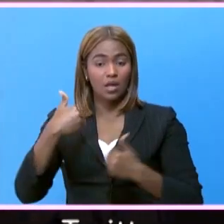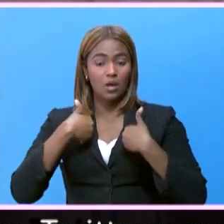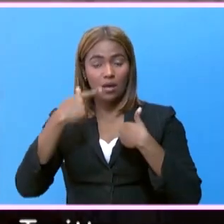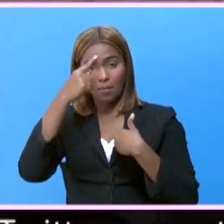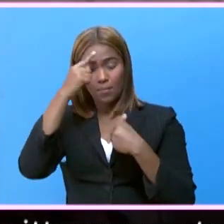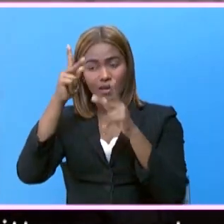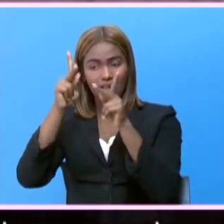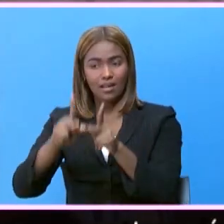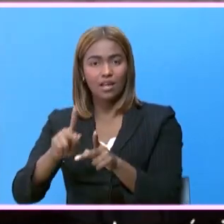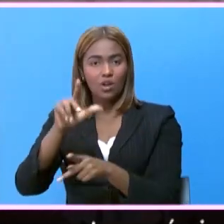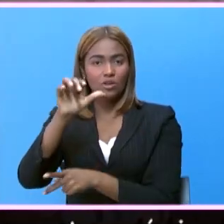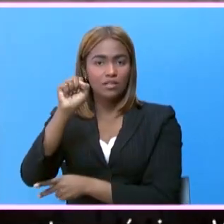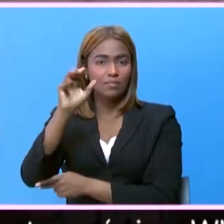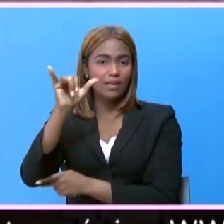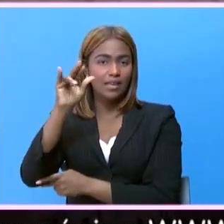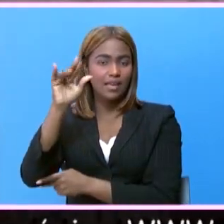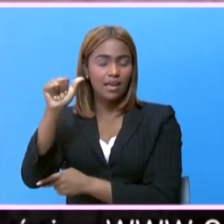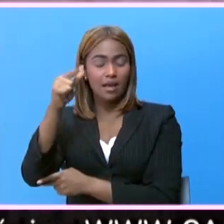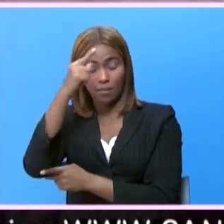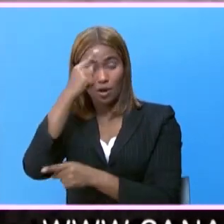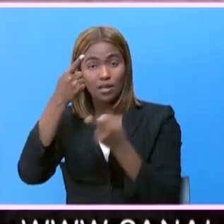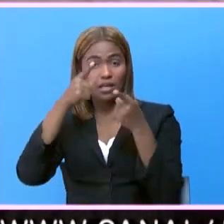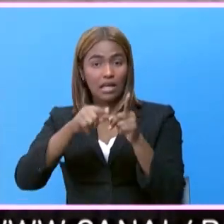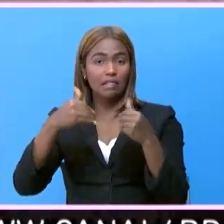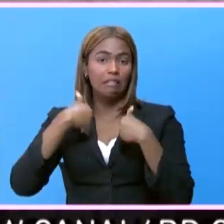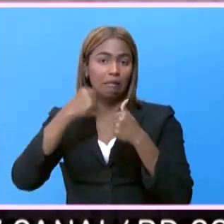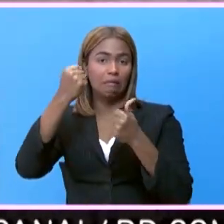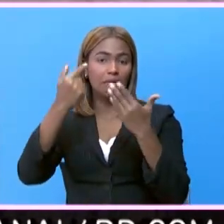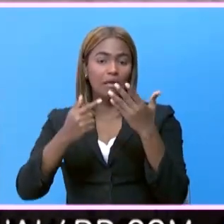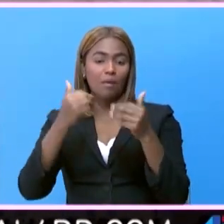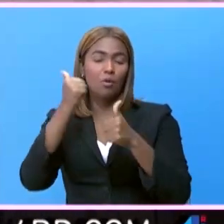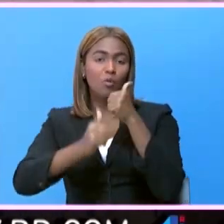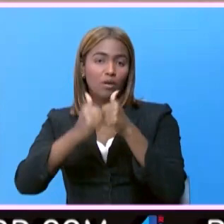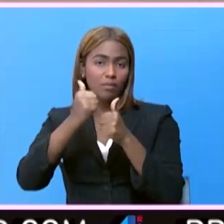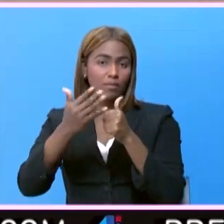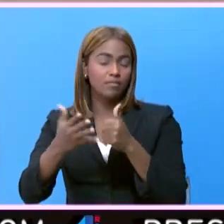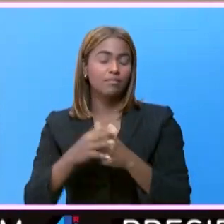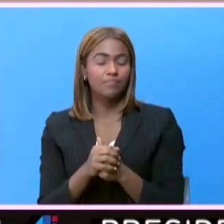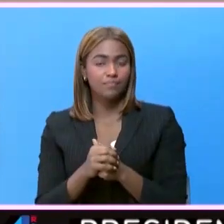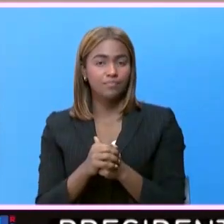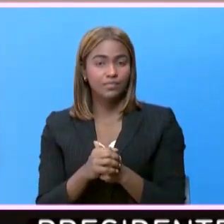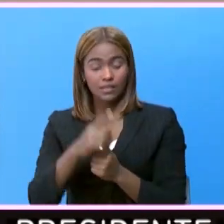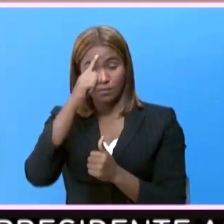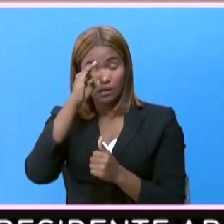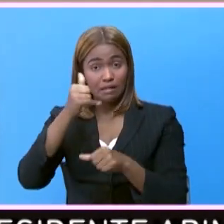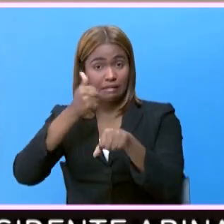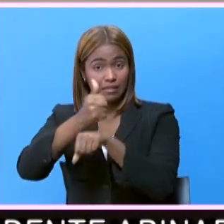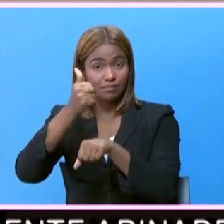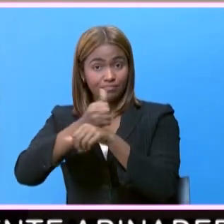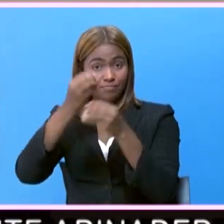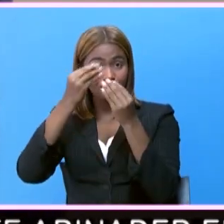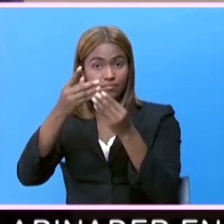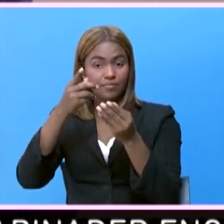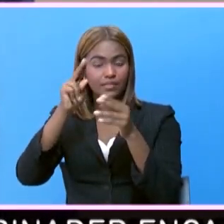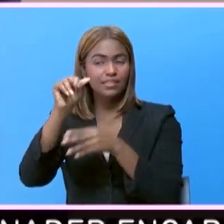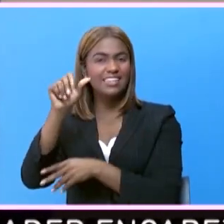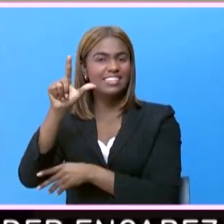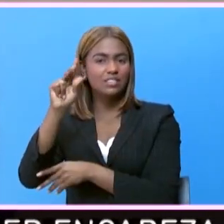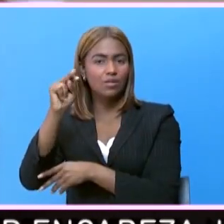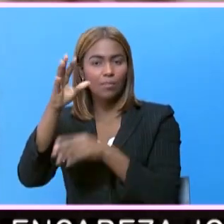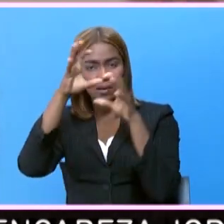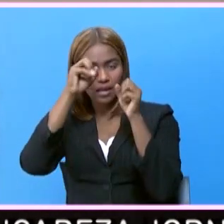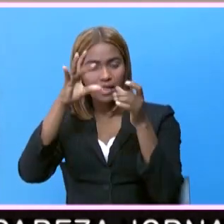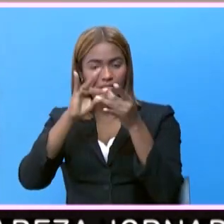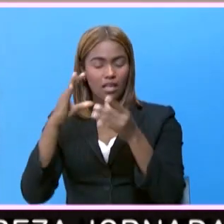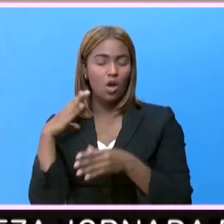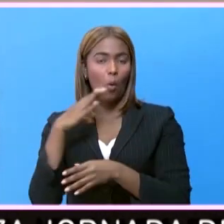señor Luis Mejía Oviedo por el hecho de tener una serie de conflictos de intereses. Ante estas acusaciones, Nelson Ramírez, presidente de